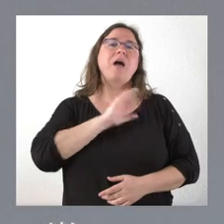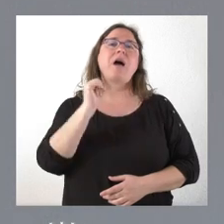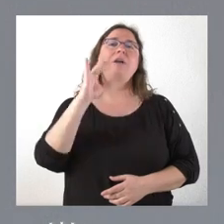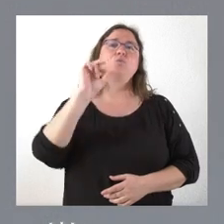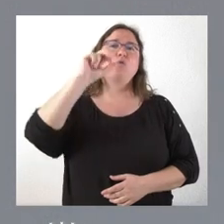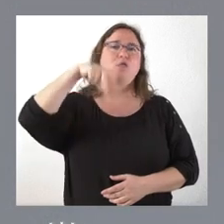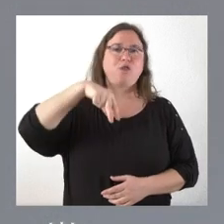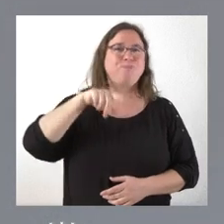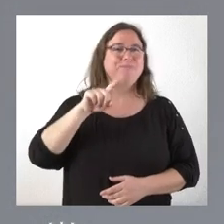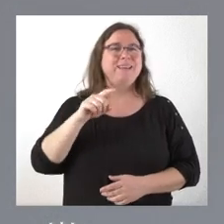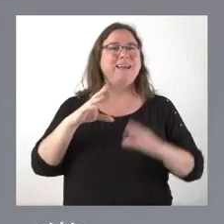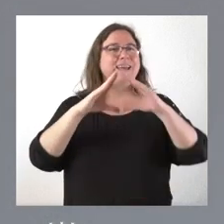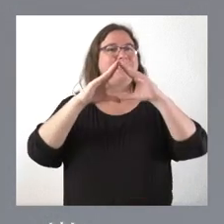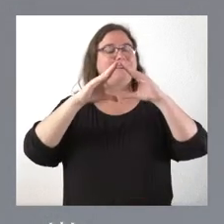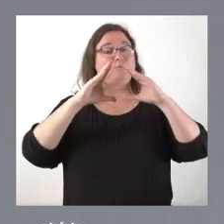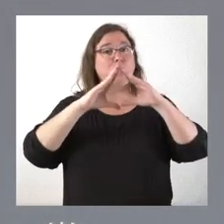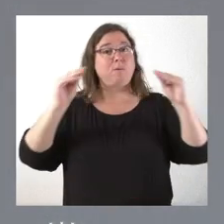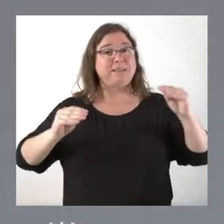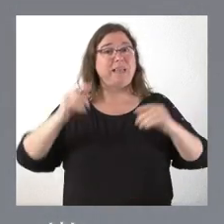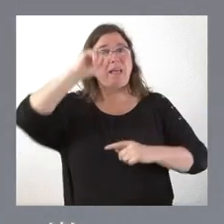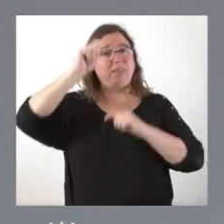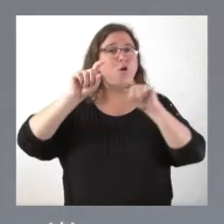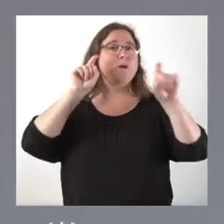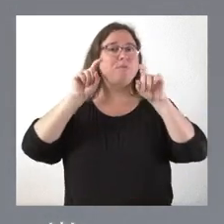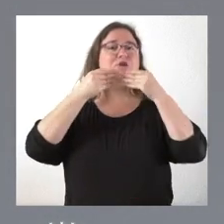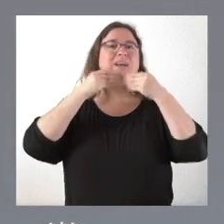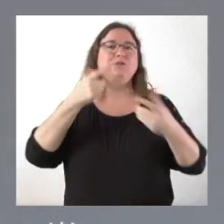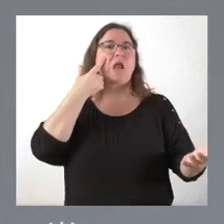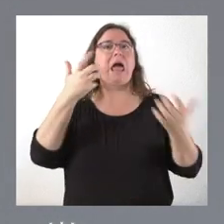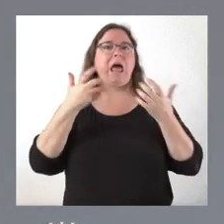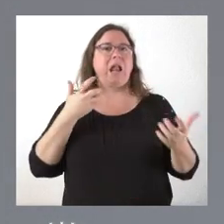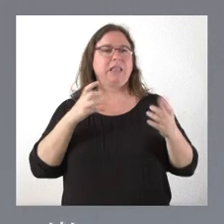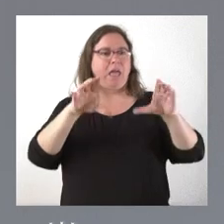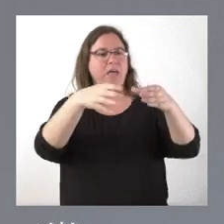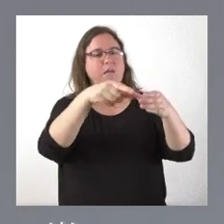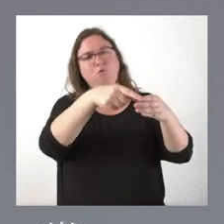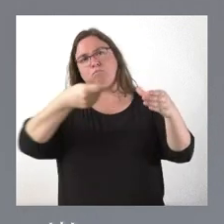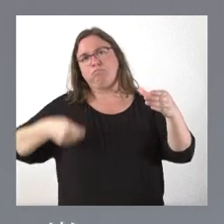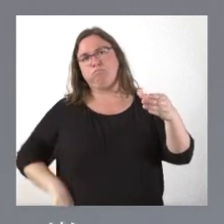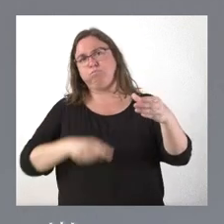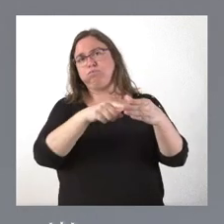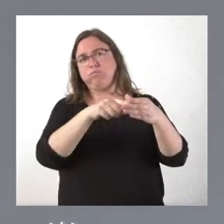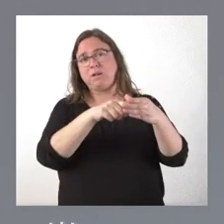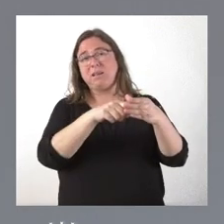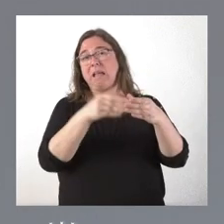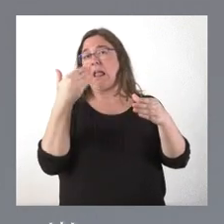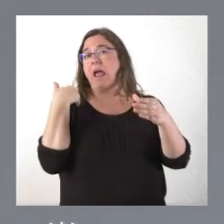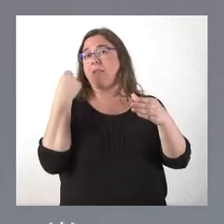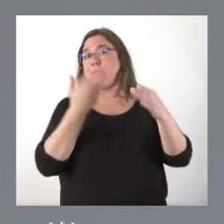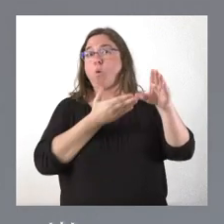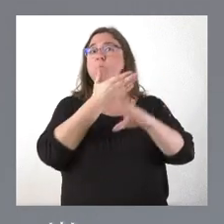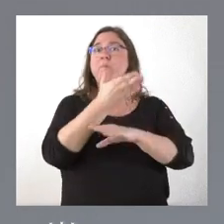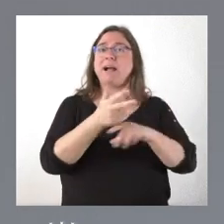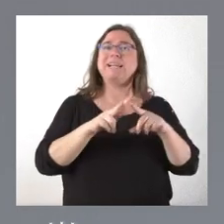catedrática de Historia del Arte de la Universidad de Zaragoza. Este equipo, parte de este equipo, estuvo hace poco en el taller